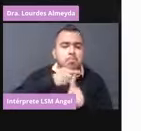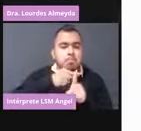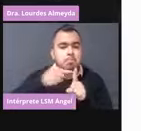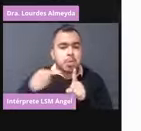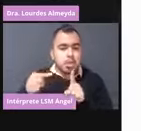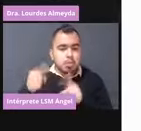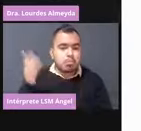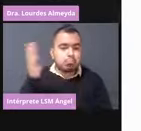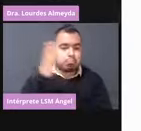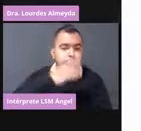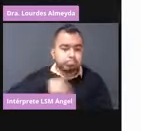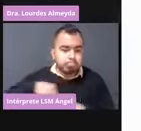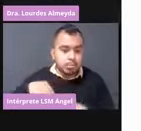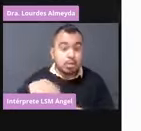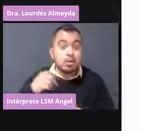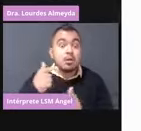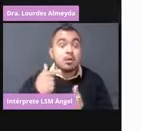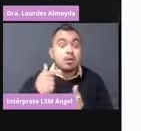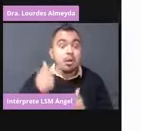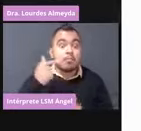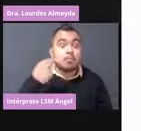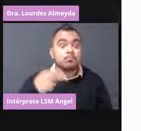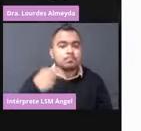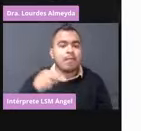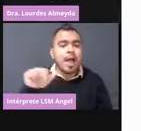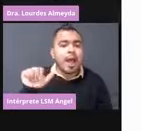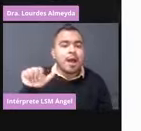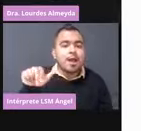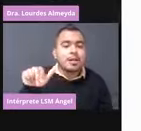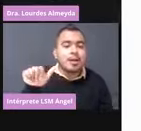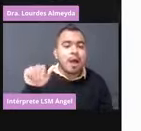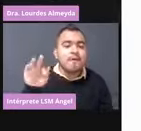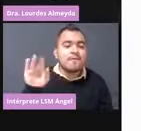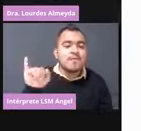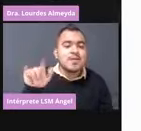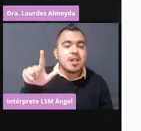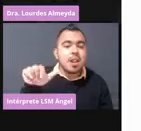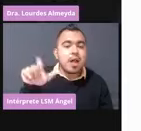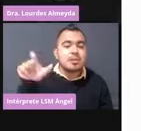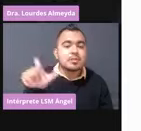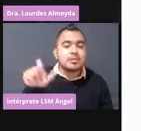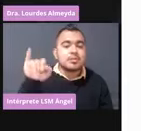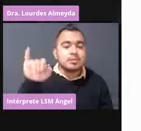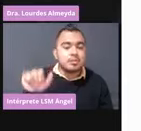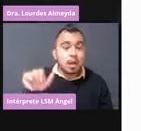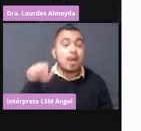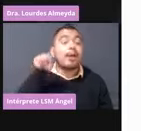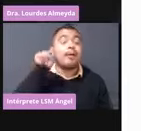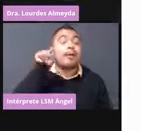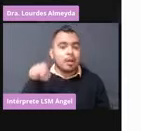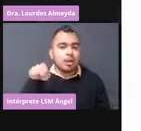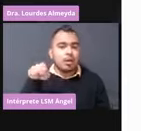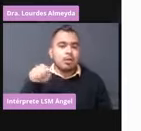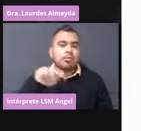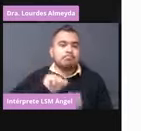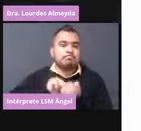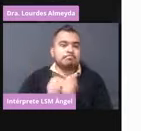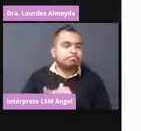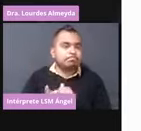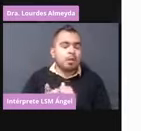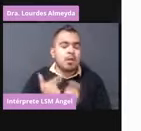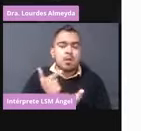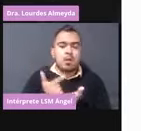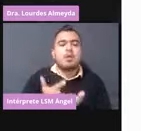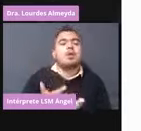graves son las llamadas anafilaxias, que son las reacciones alérgicas graves que pueden